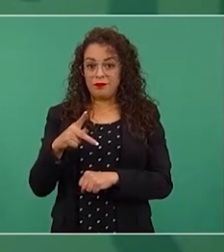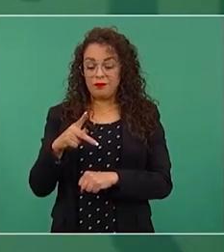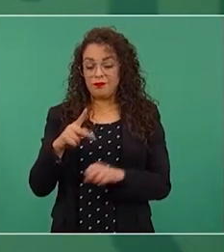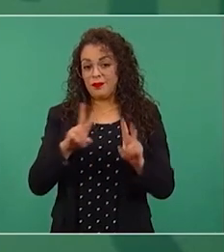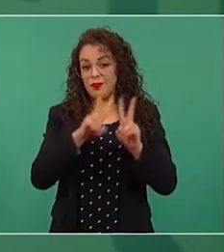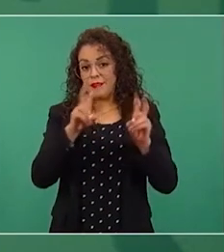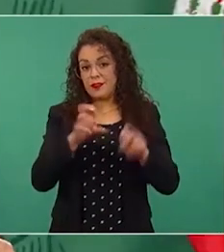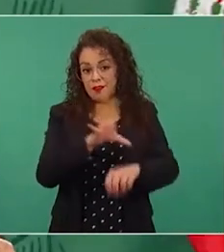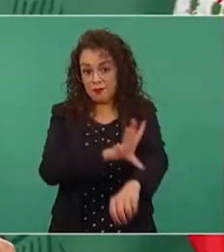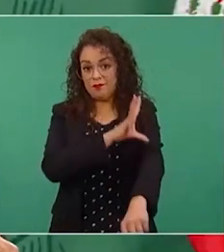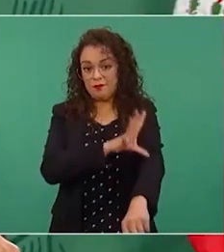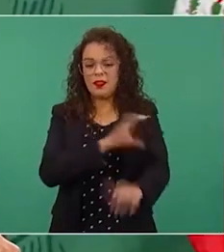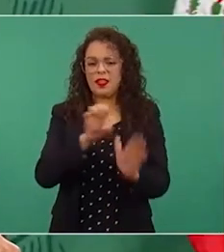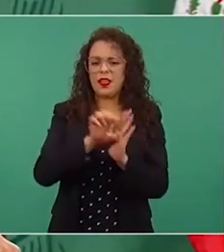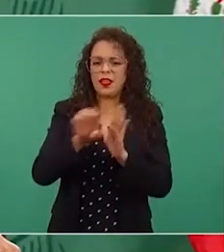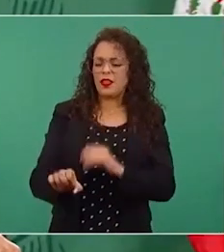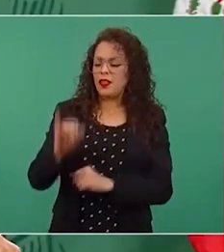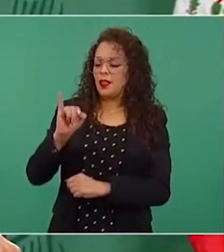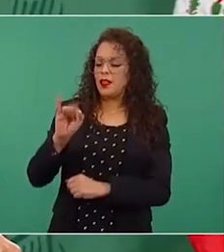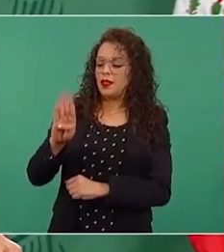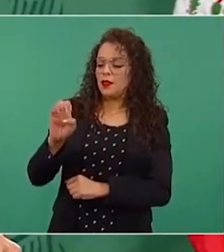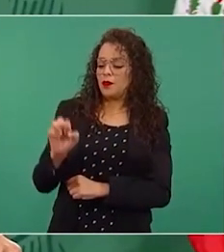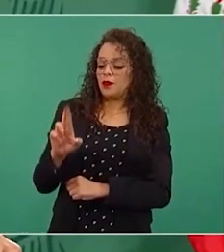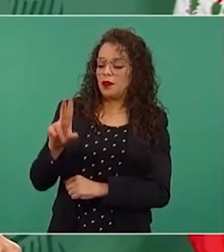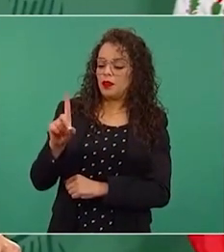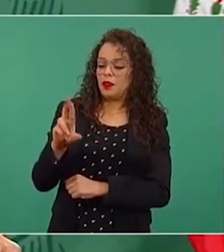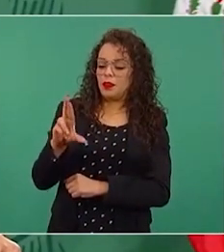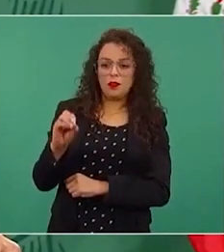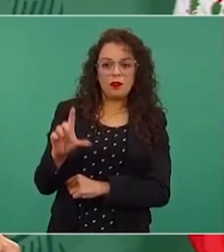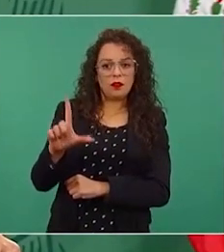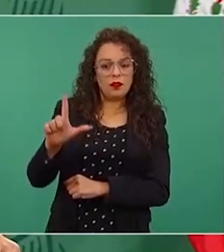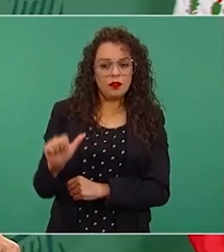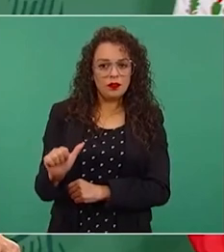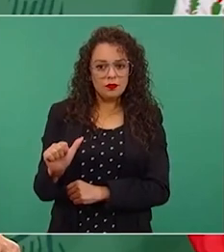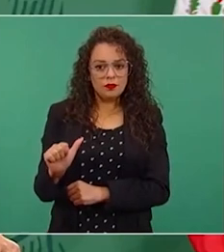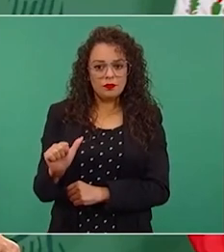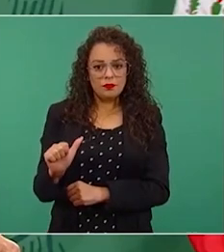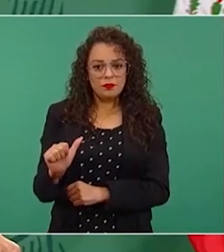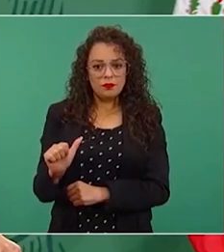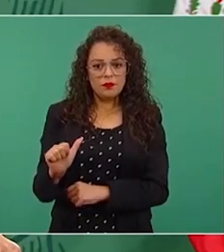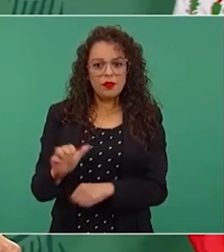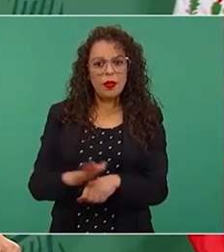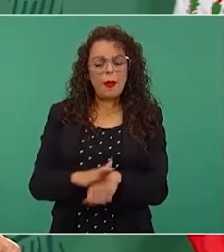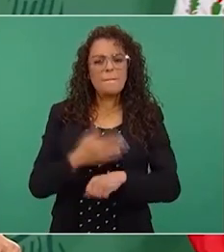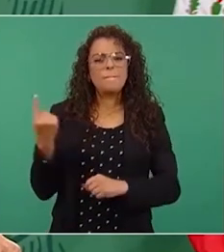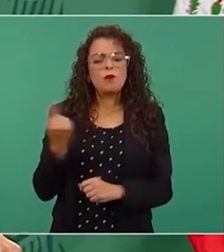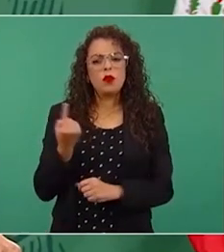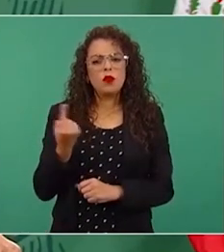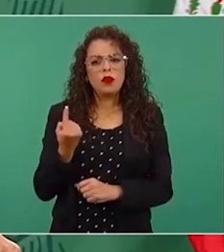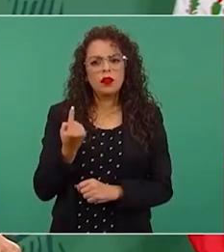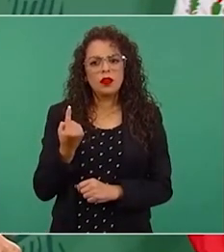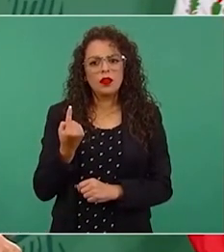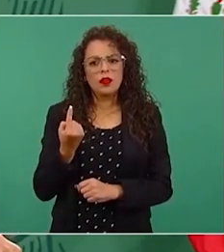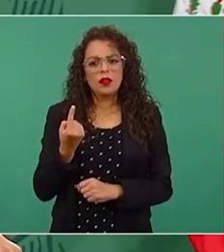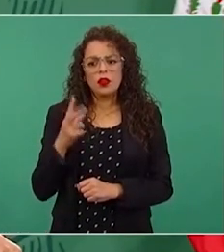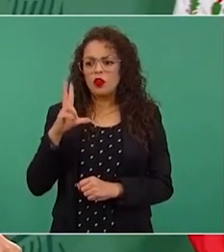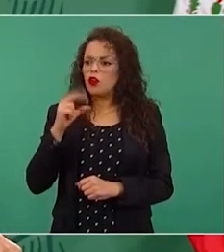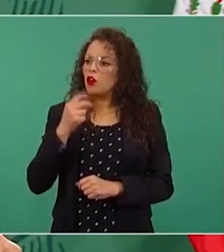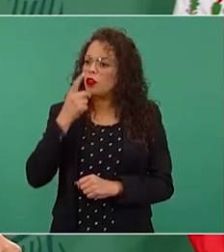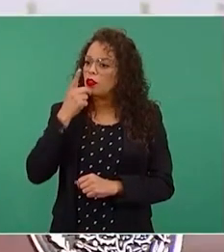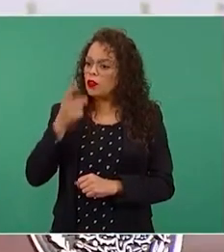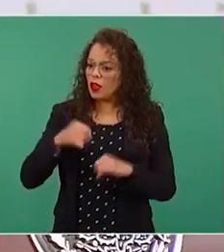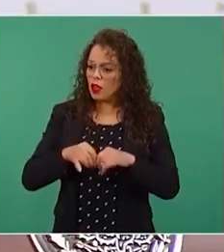¿Por qué los medios de información de México no informan de lo que está pasando en España